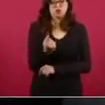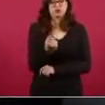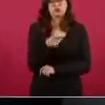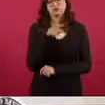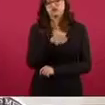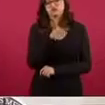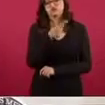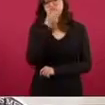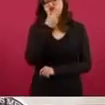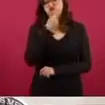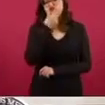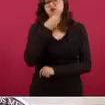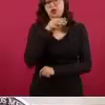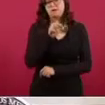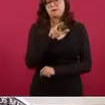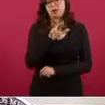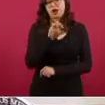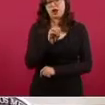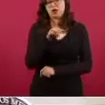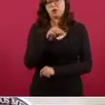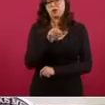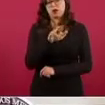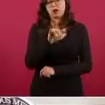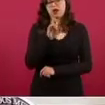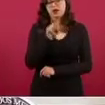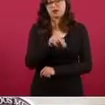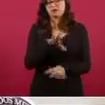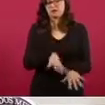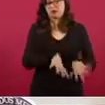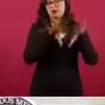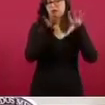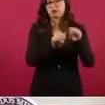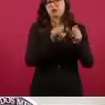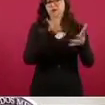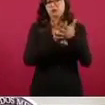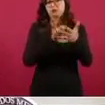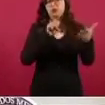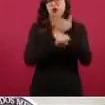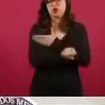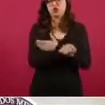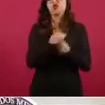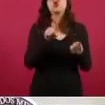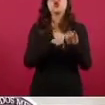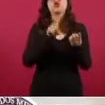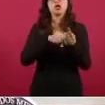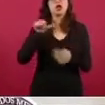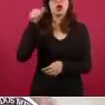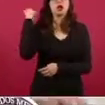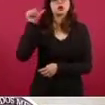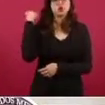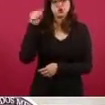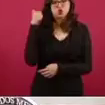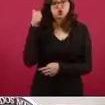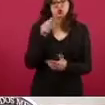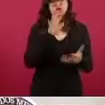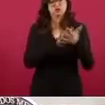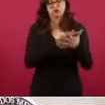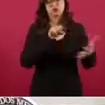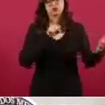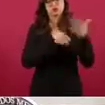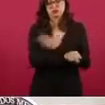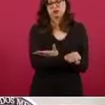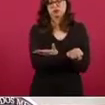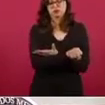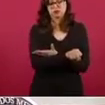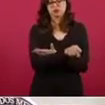se le imputa el delito de tortura, es un proceso del orden federal y